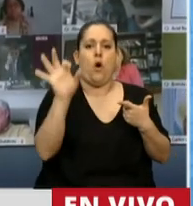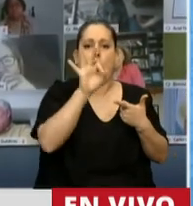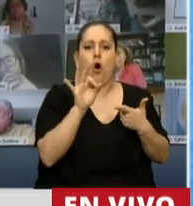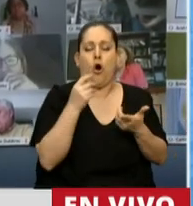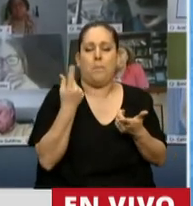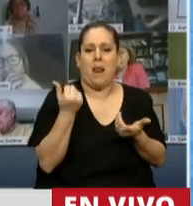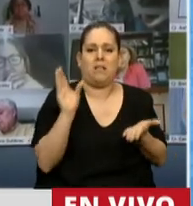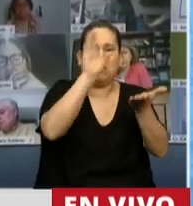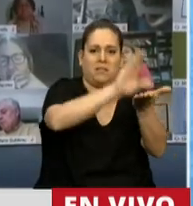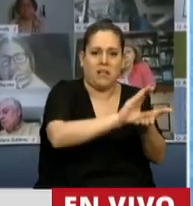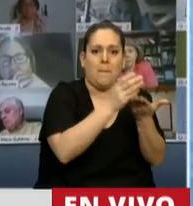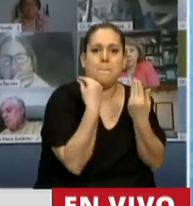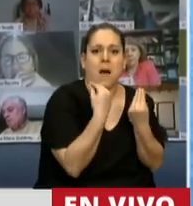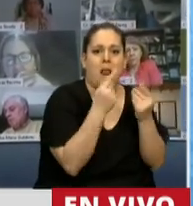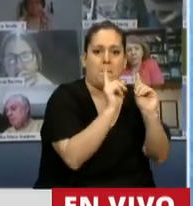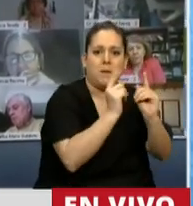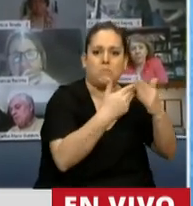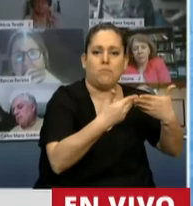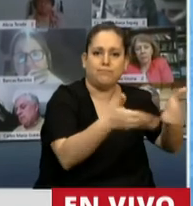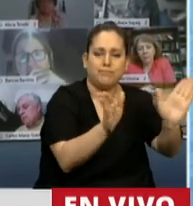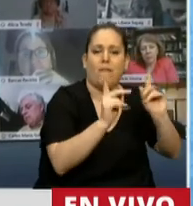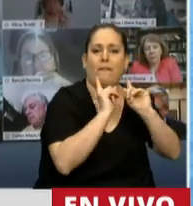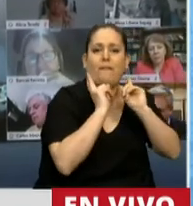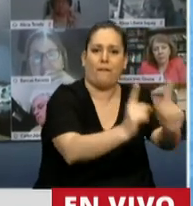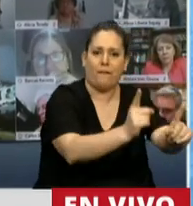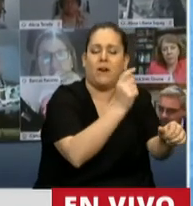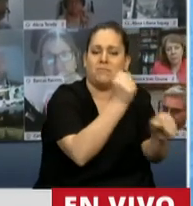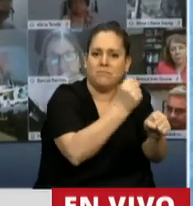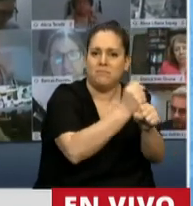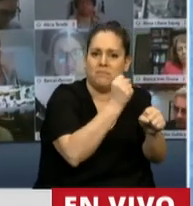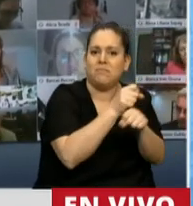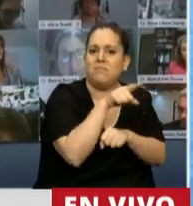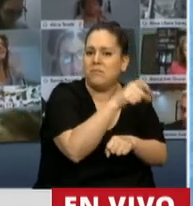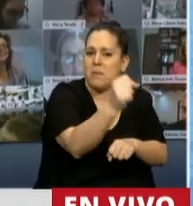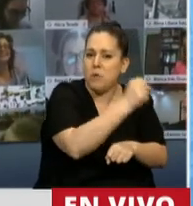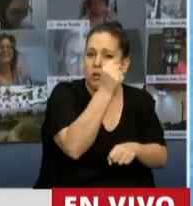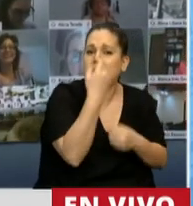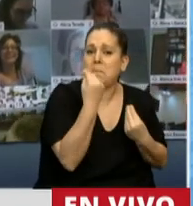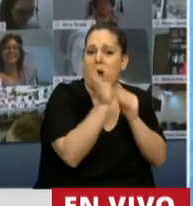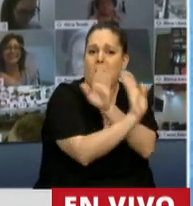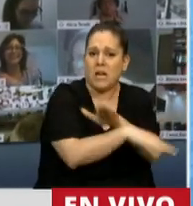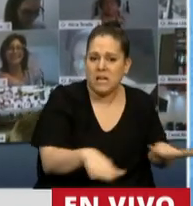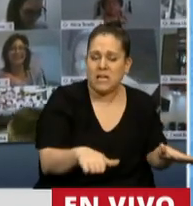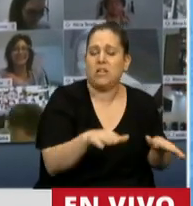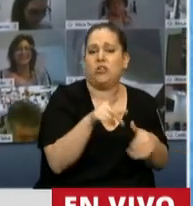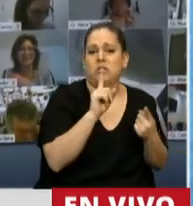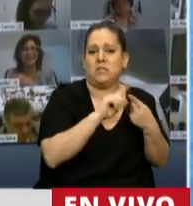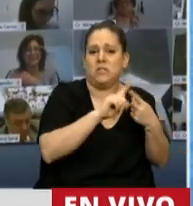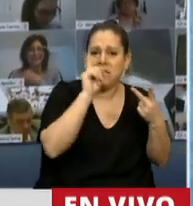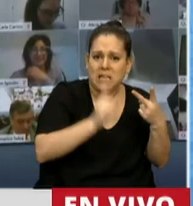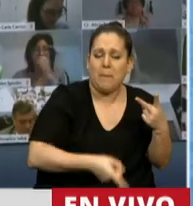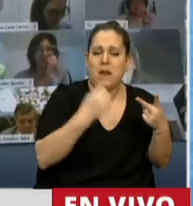económica, para que las mismas puedan seguir funcionando, son esenciales para el desarrollo integral de nuestros niños y también,